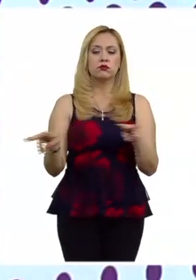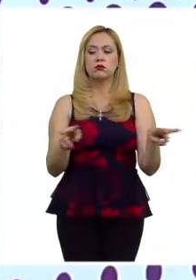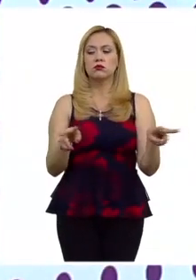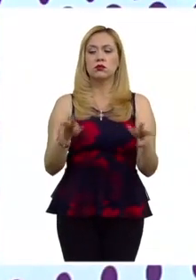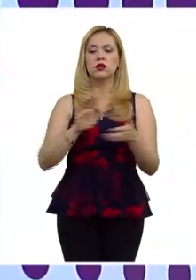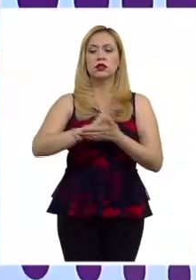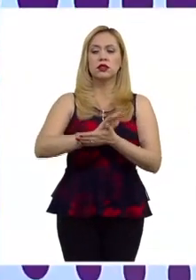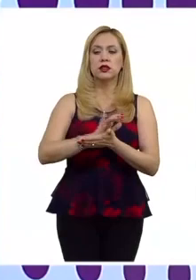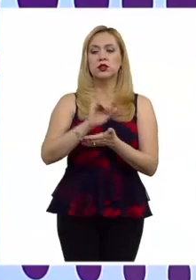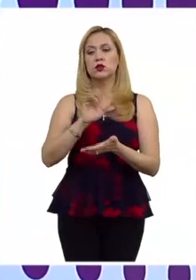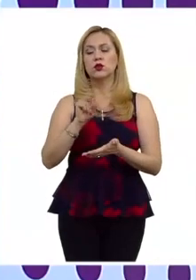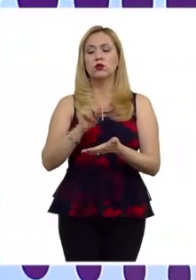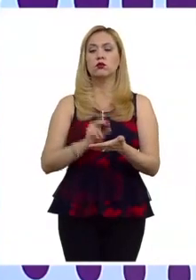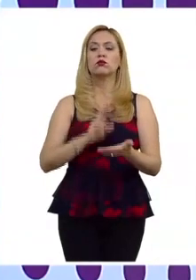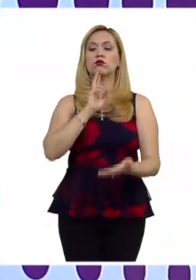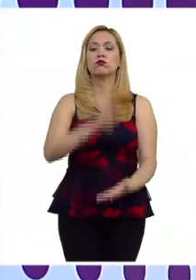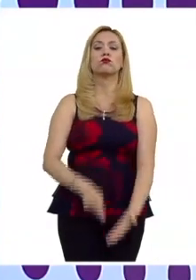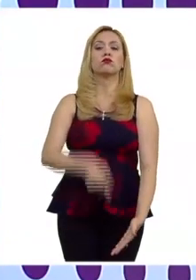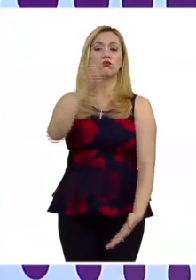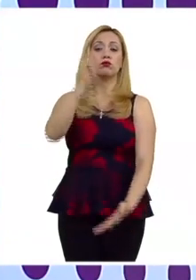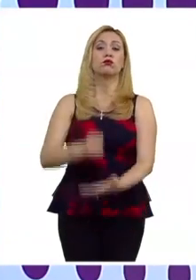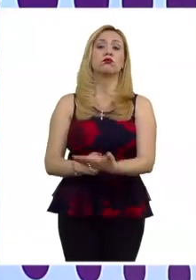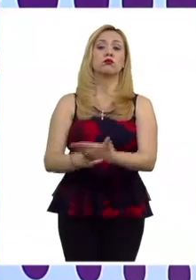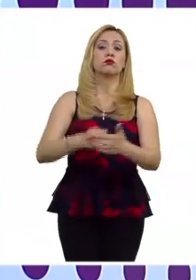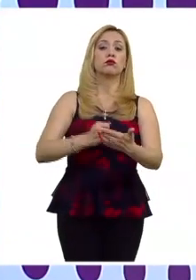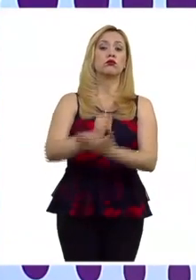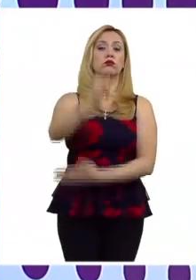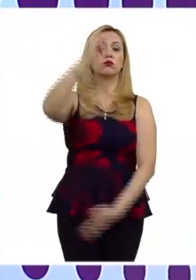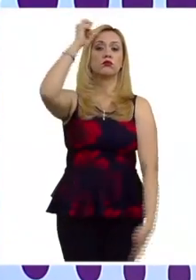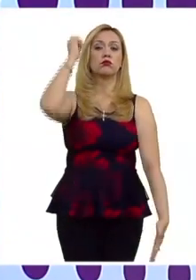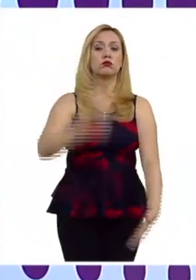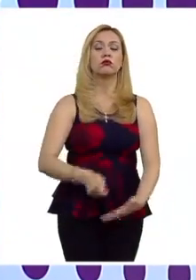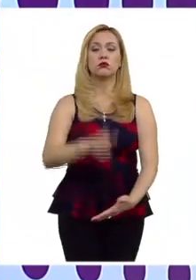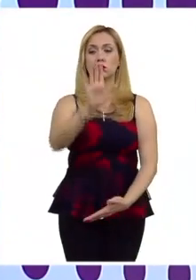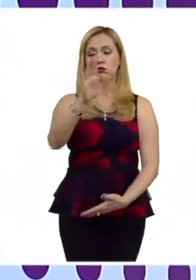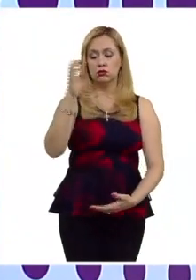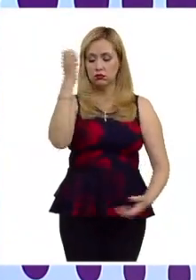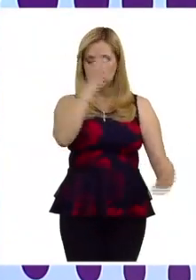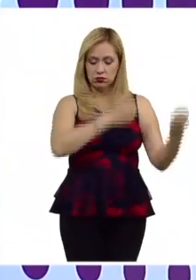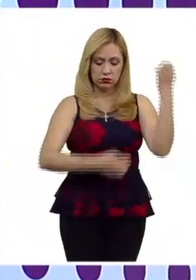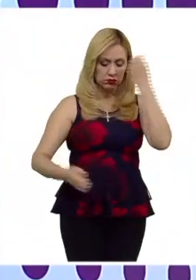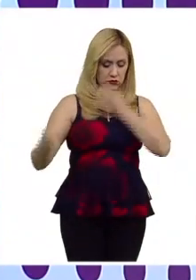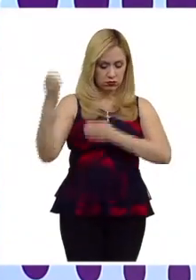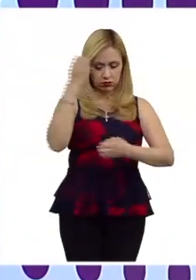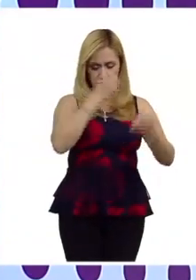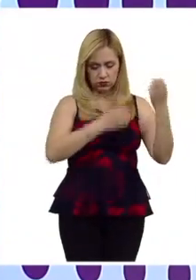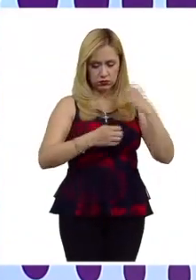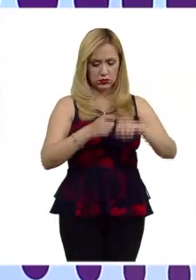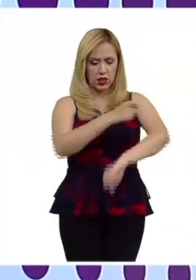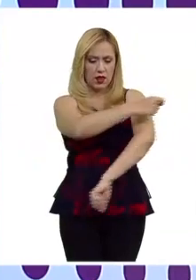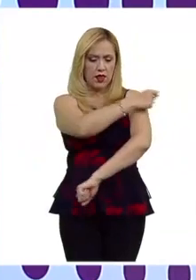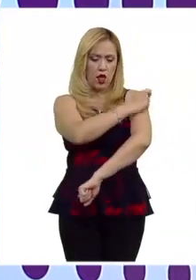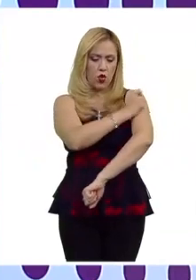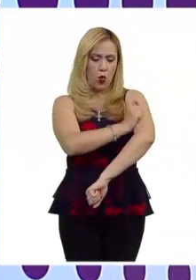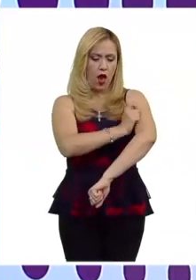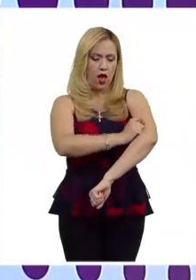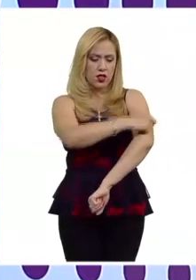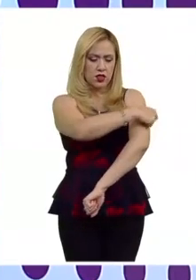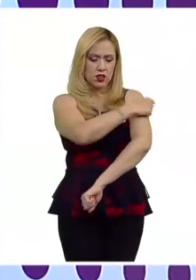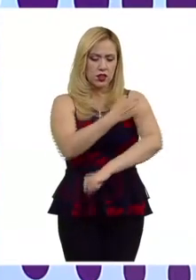o no y la sentencia pues da pie a hacer una valoración respecto de la aportación de tatuajes como